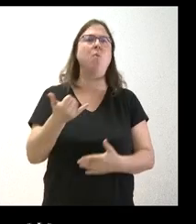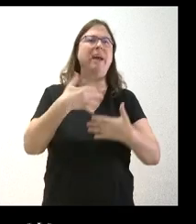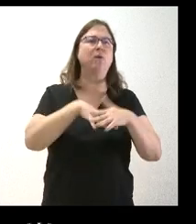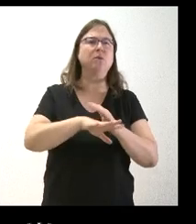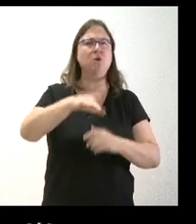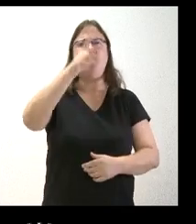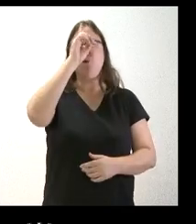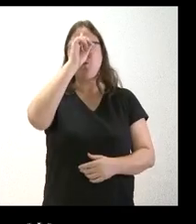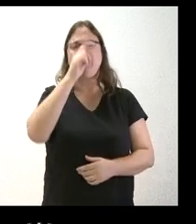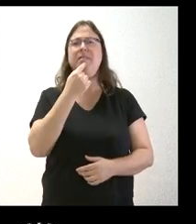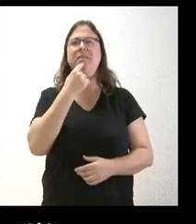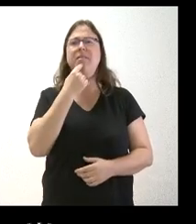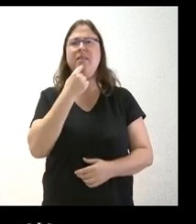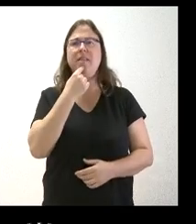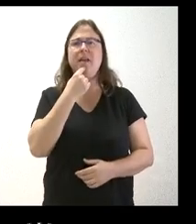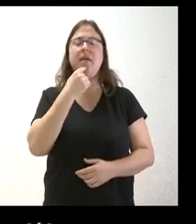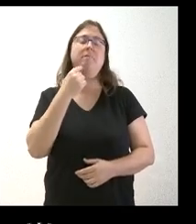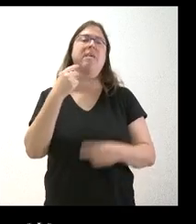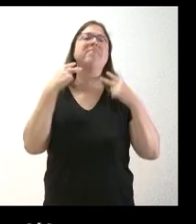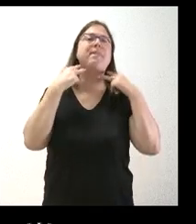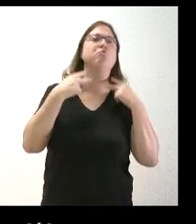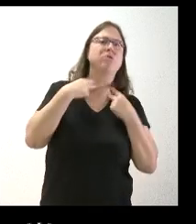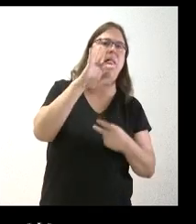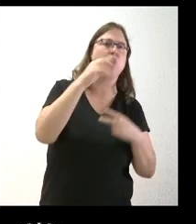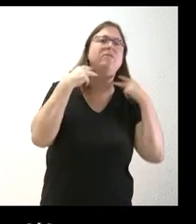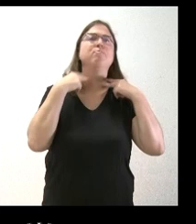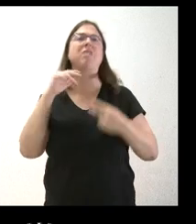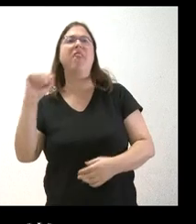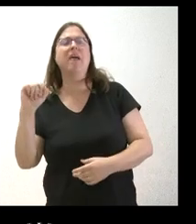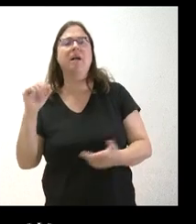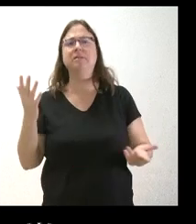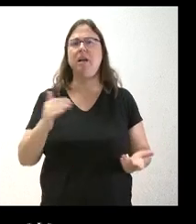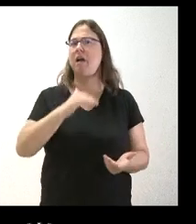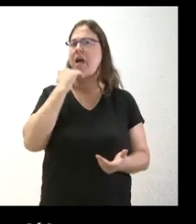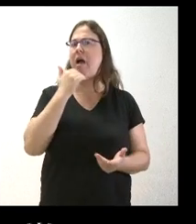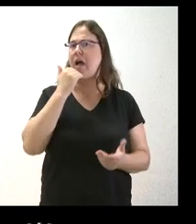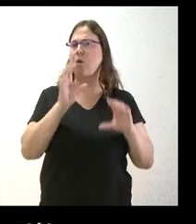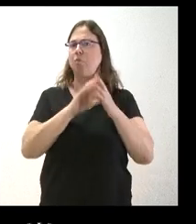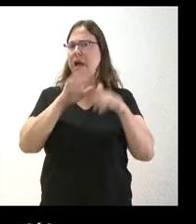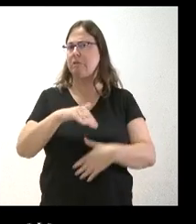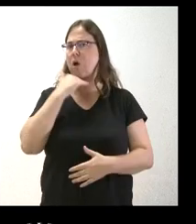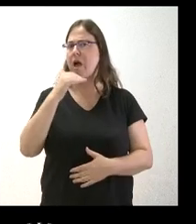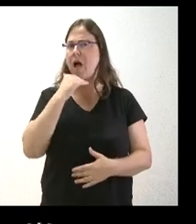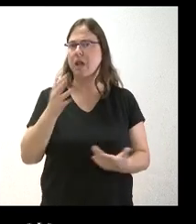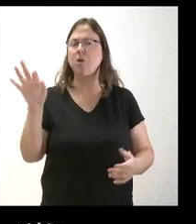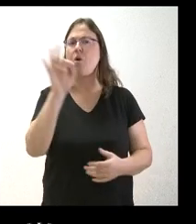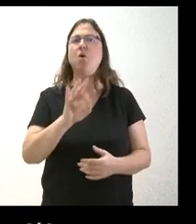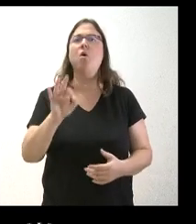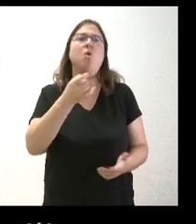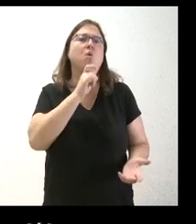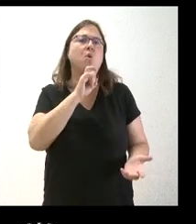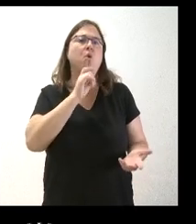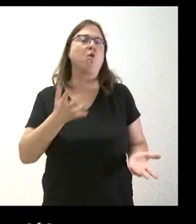de cuando se referían a las diputadas, etc. No sé si la Junta ha tomado alguna medida o, en estos casos, cómo